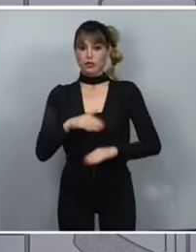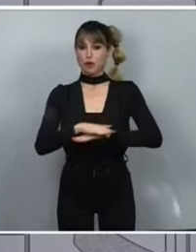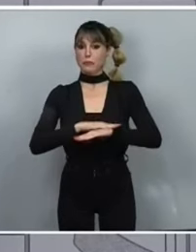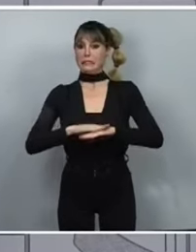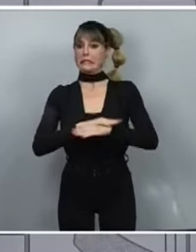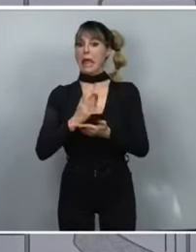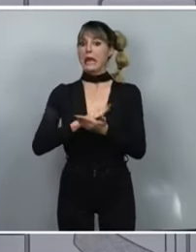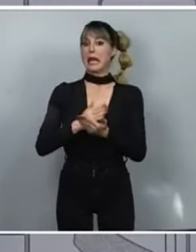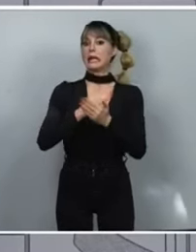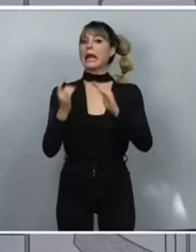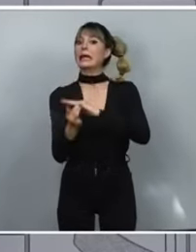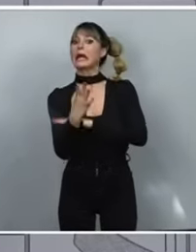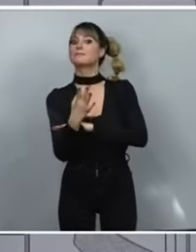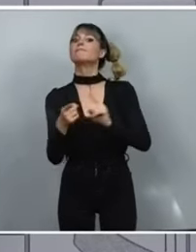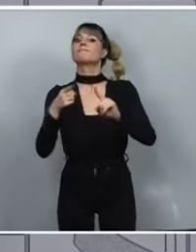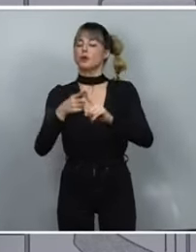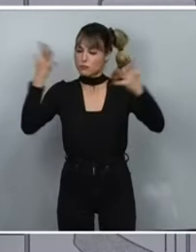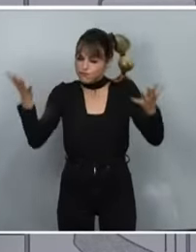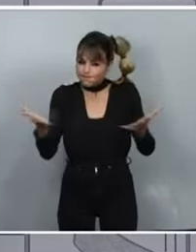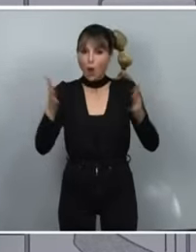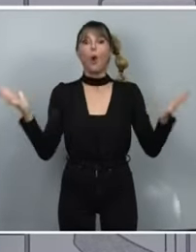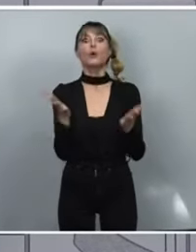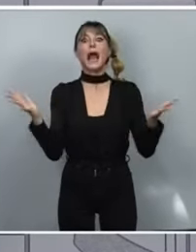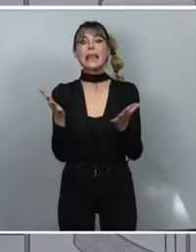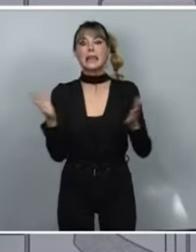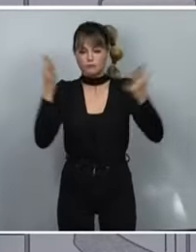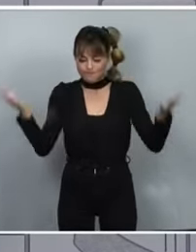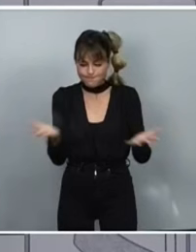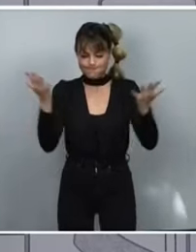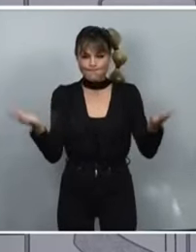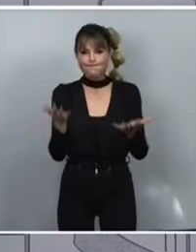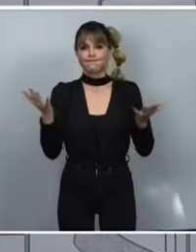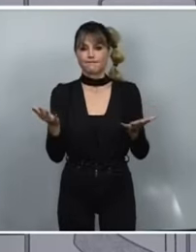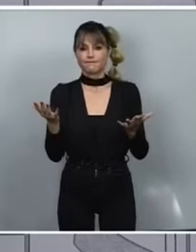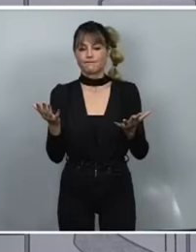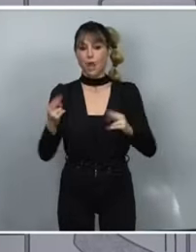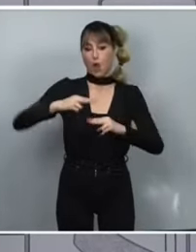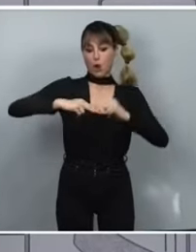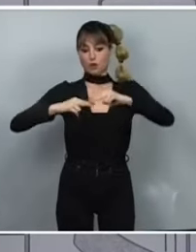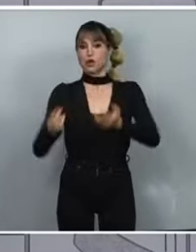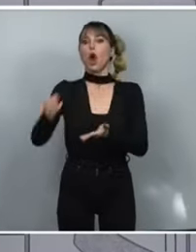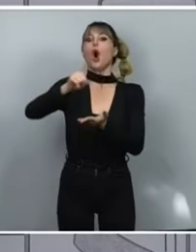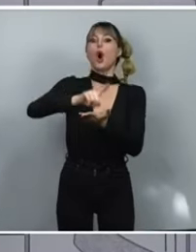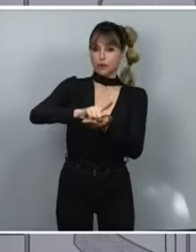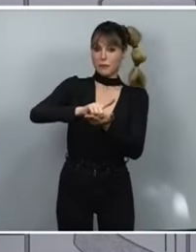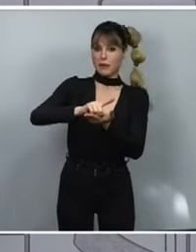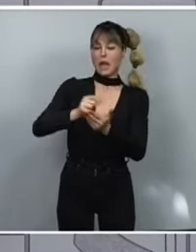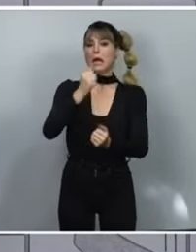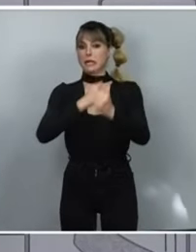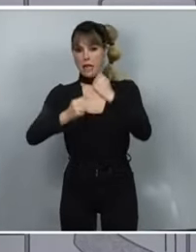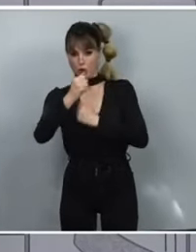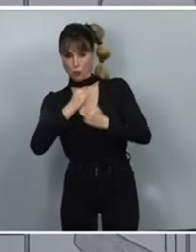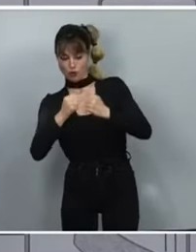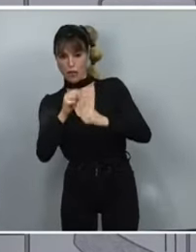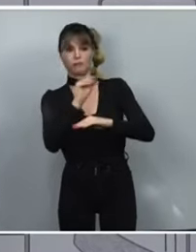que trabajará para impulsar de manera urgente y rápida la reconstrucción y el relanzamiento económico